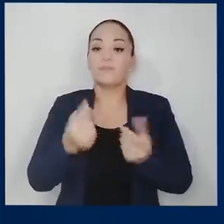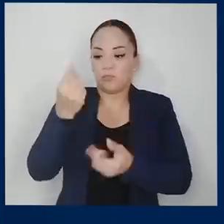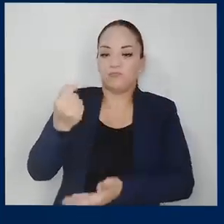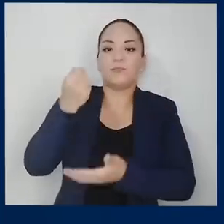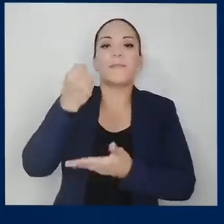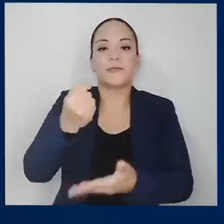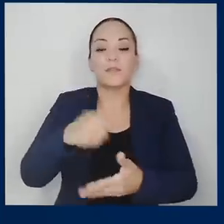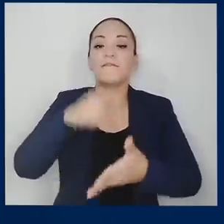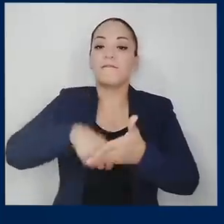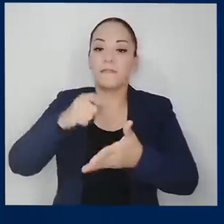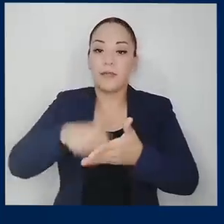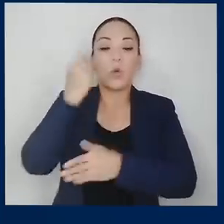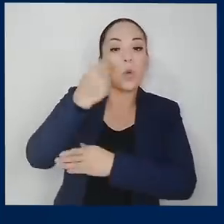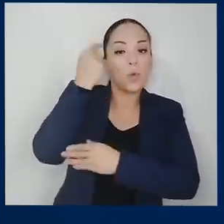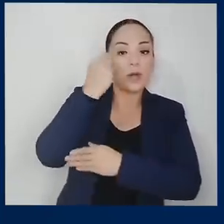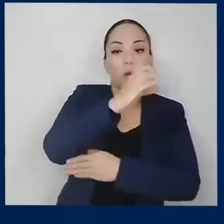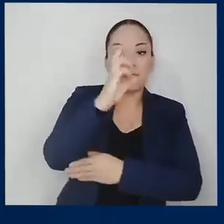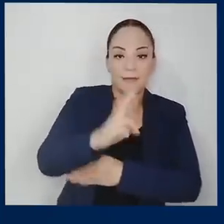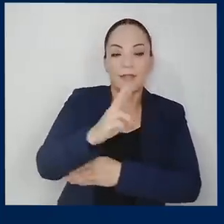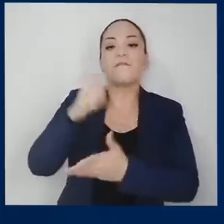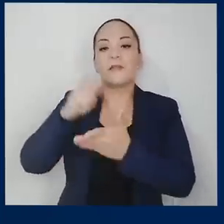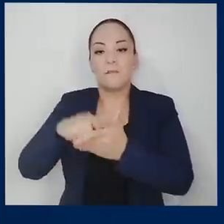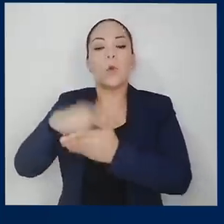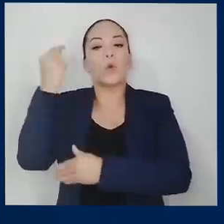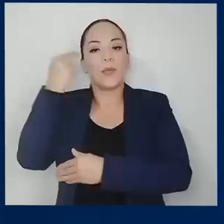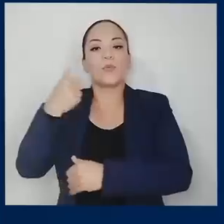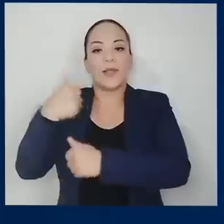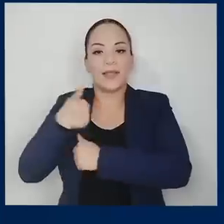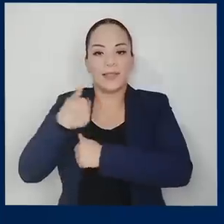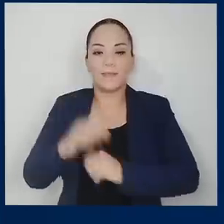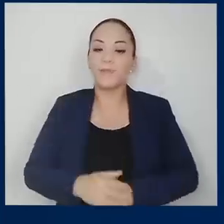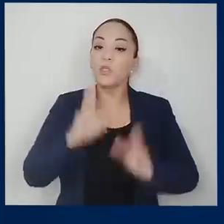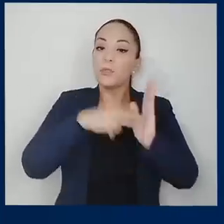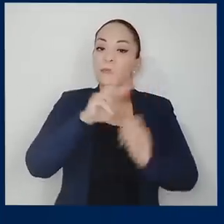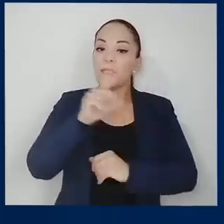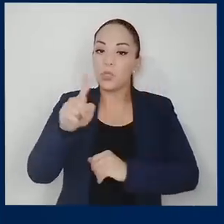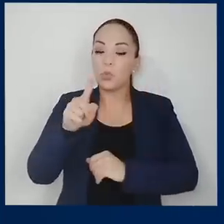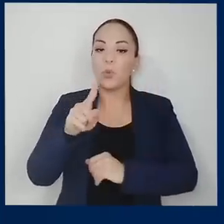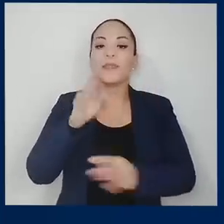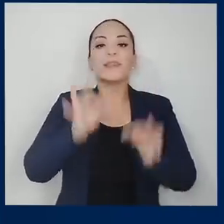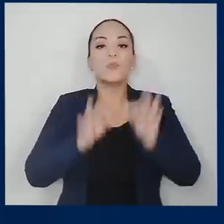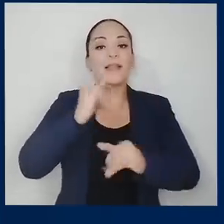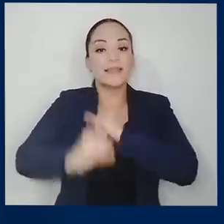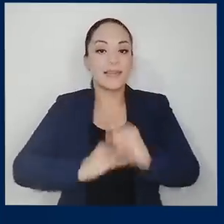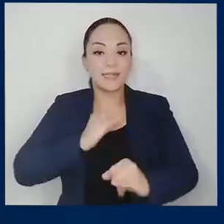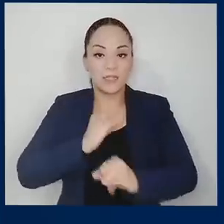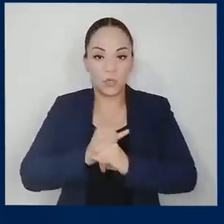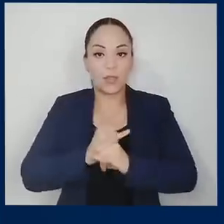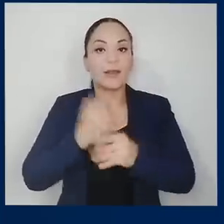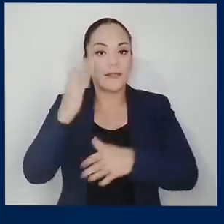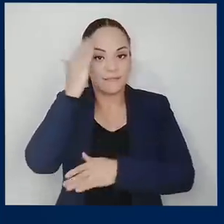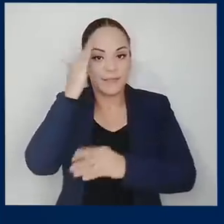firmado entre los gobiernos de Costa Rica y Canadá. 2021. El Tribunal Internacional que conoció el